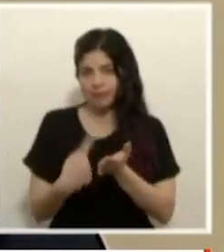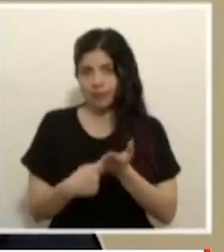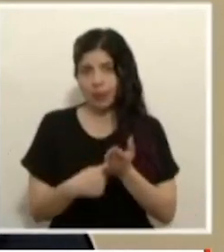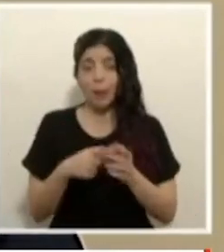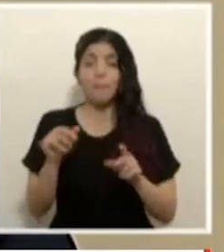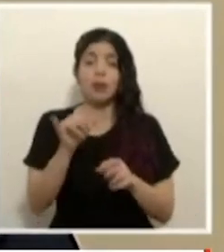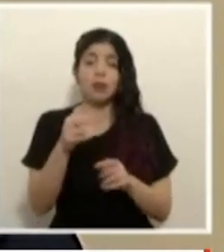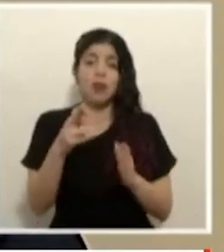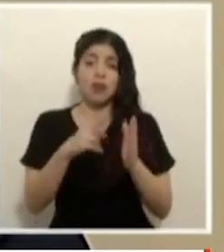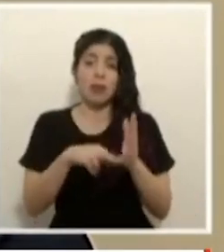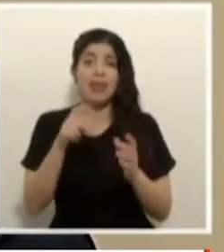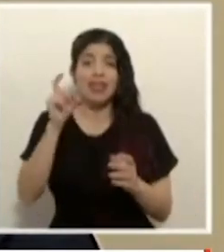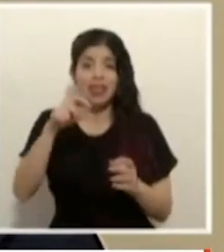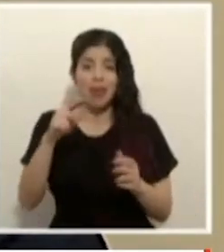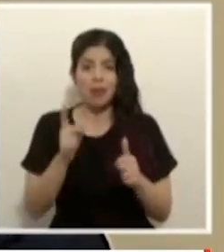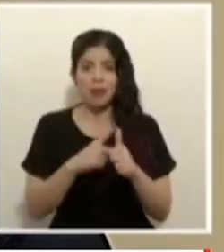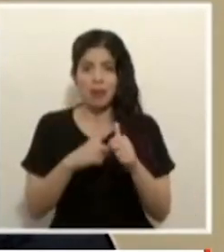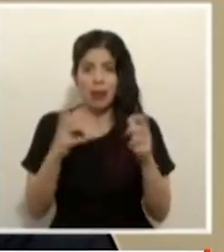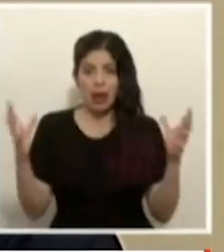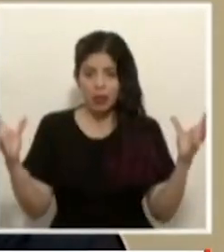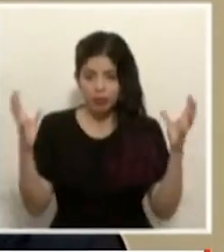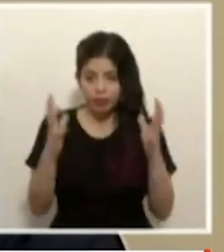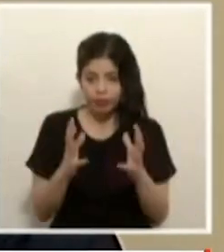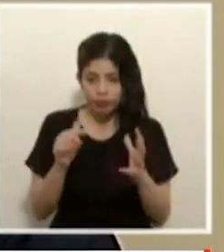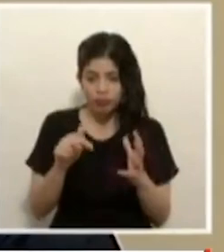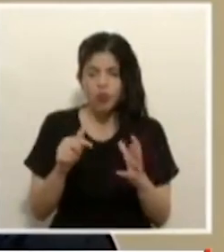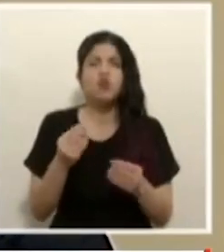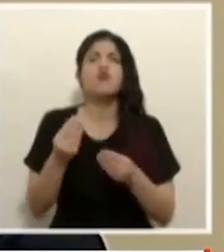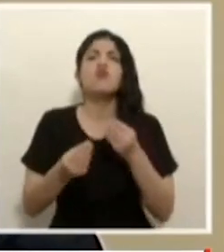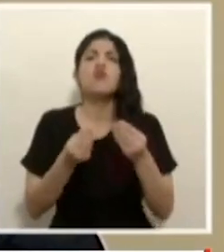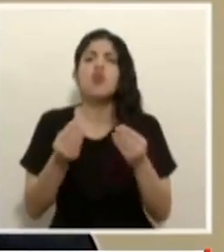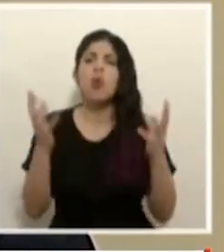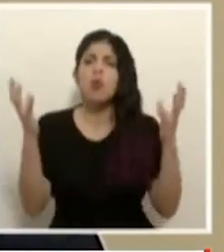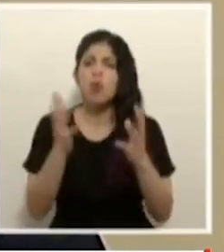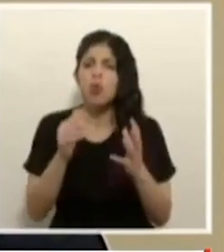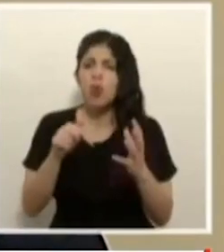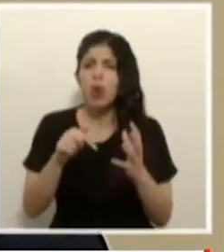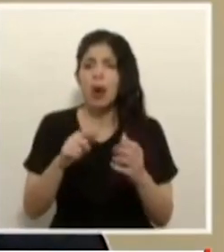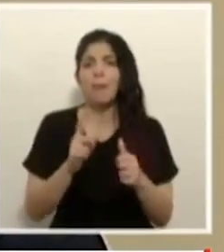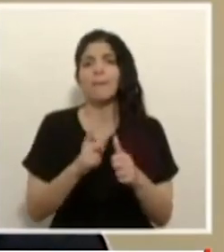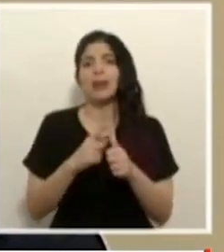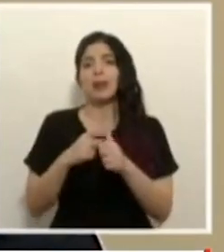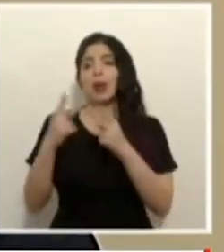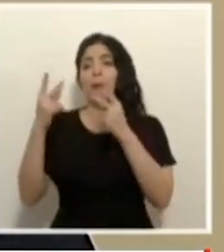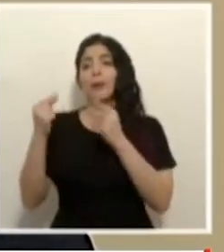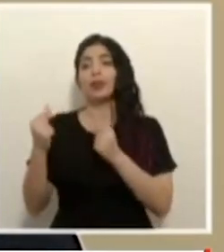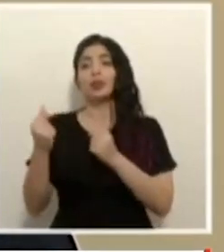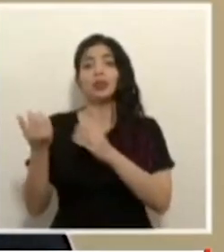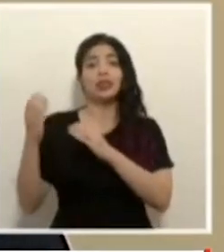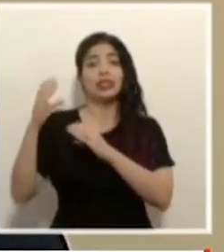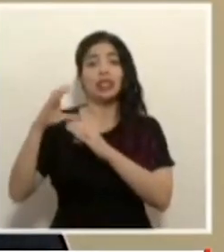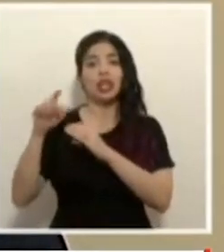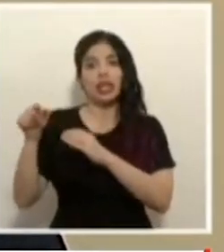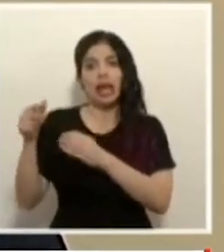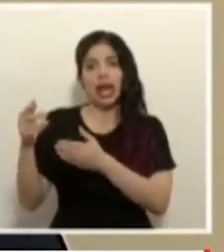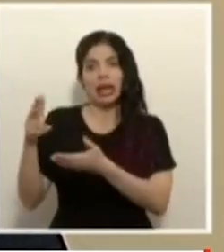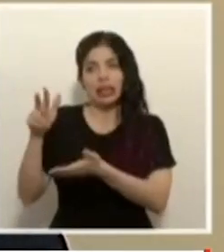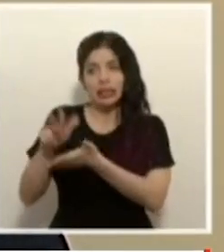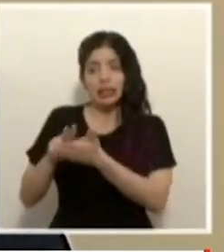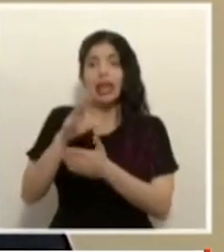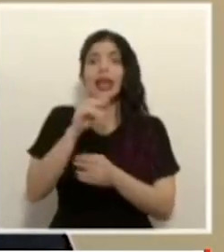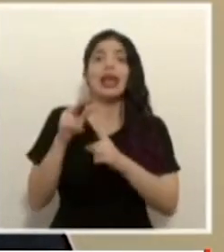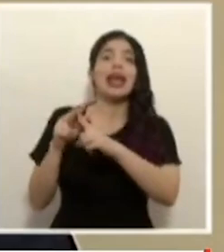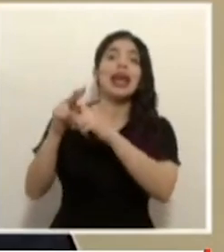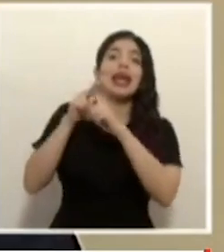tenemos que llegar ahí ¿cómo llegamos ahí? necesitamos el extraordinario necesitamos el crédito del fondo